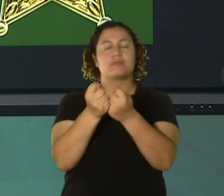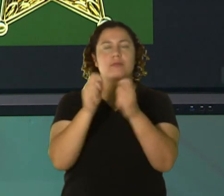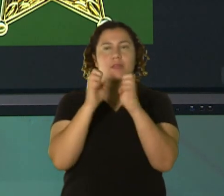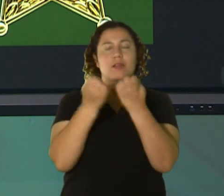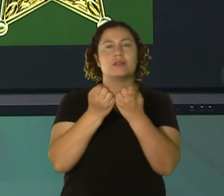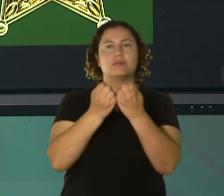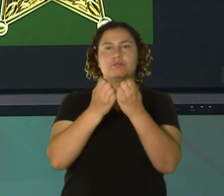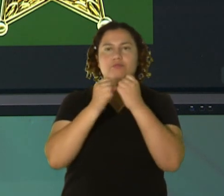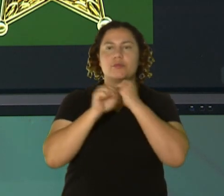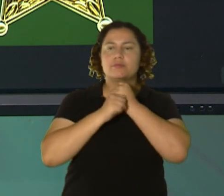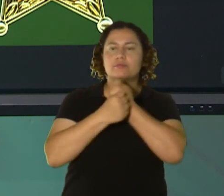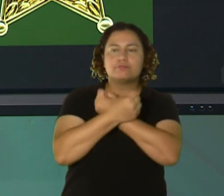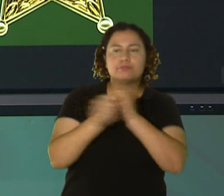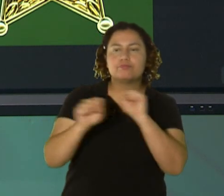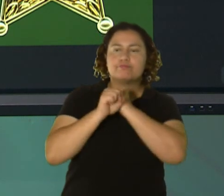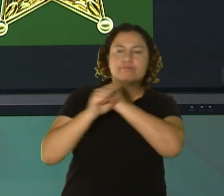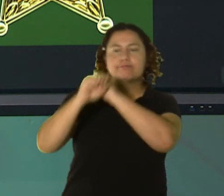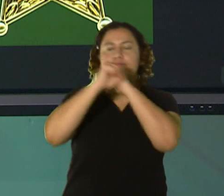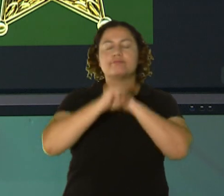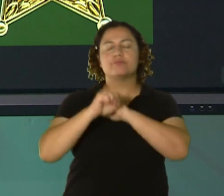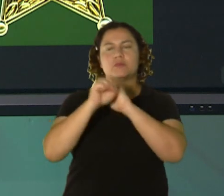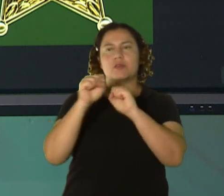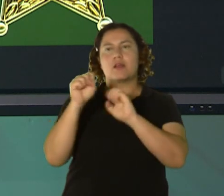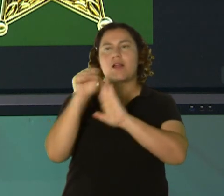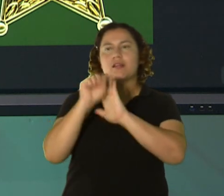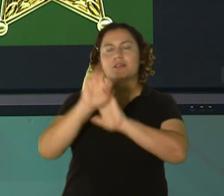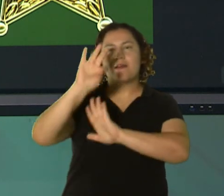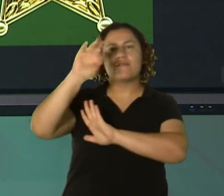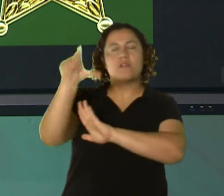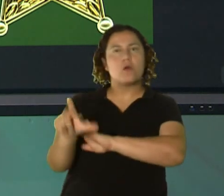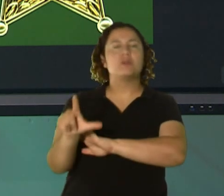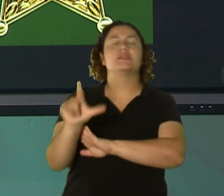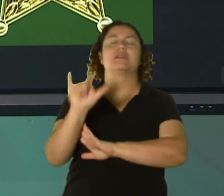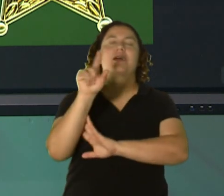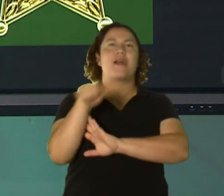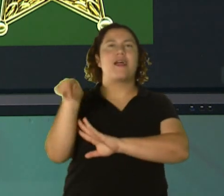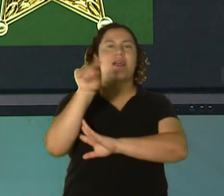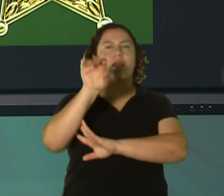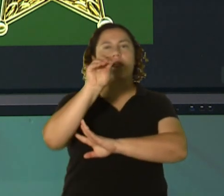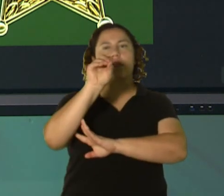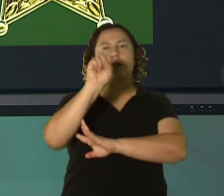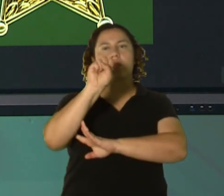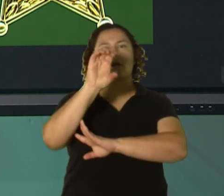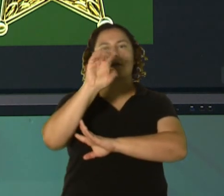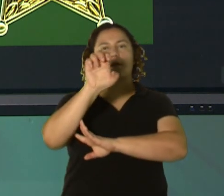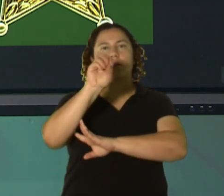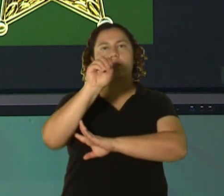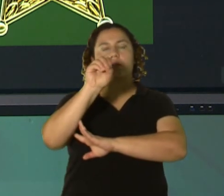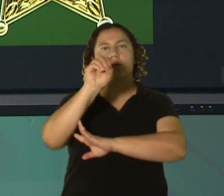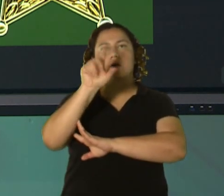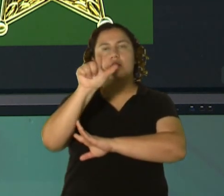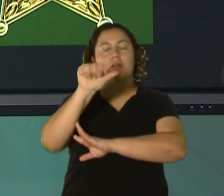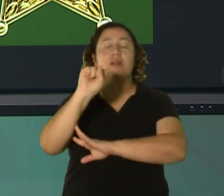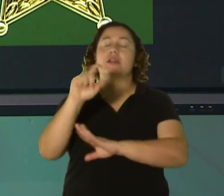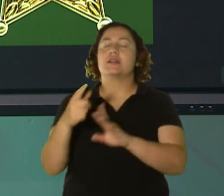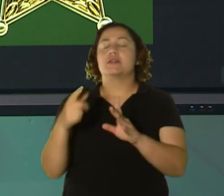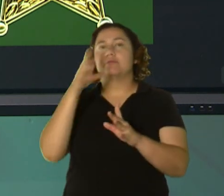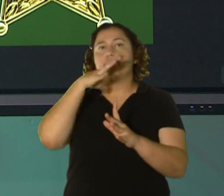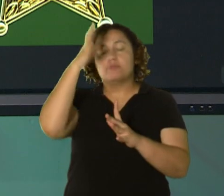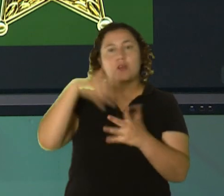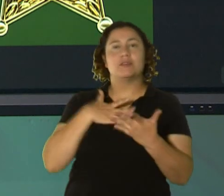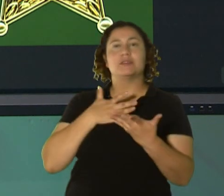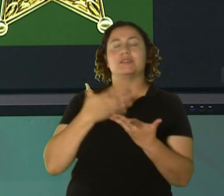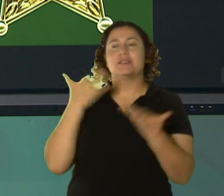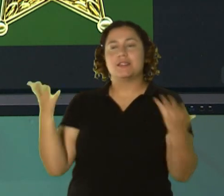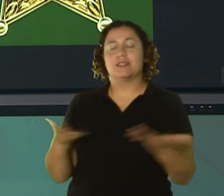allá en ese lugar del estado de la Florida, allá en Oceola. Damas y caballeros, hasta aquí este programa. Los